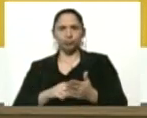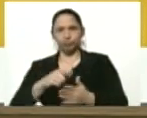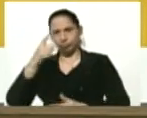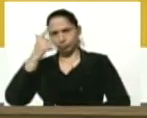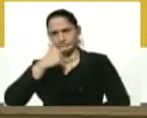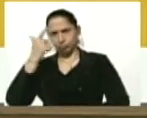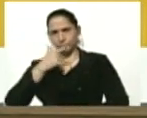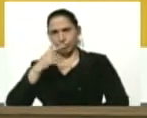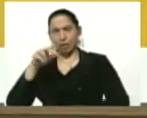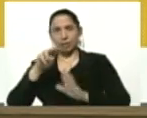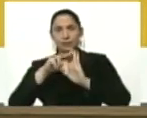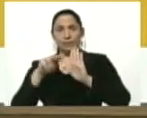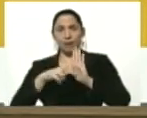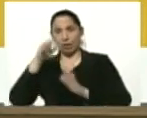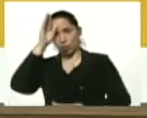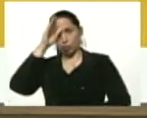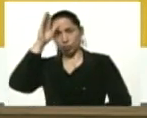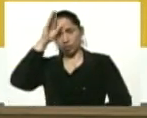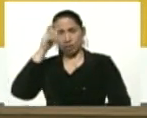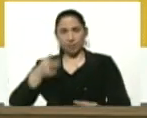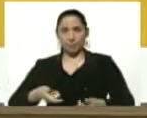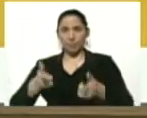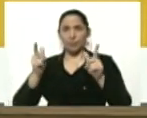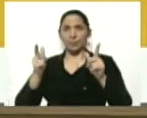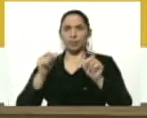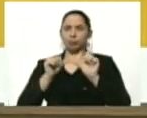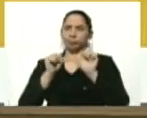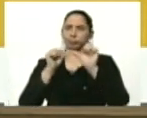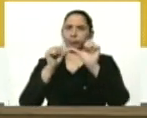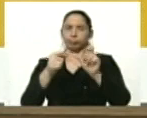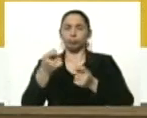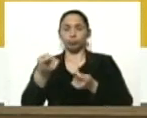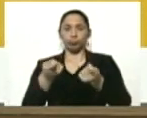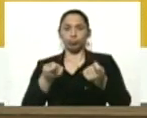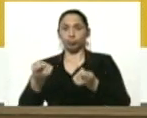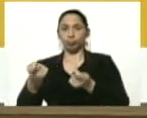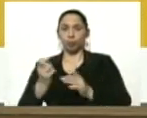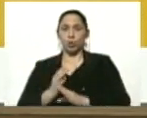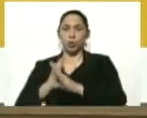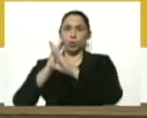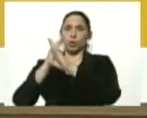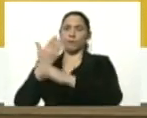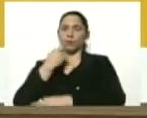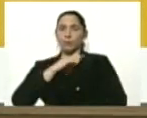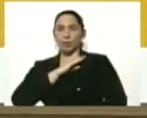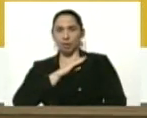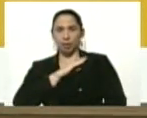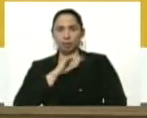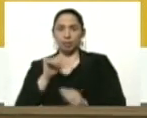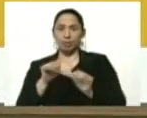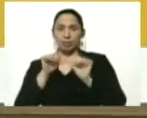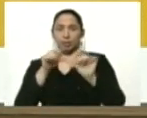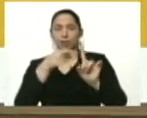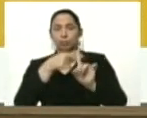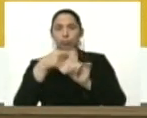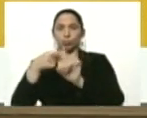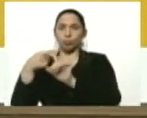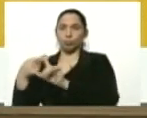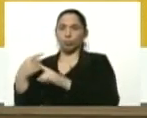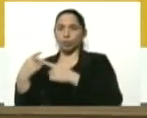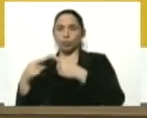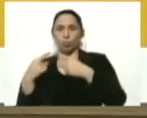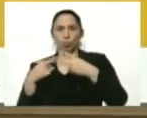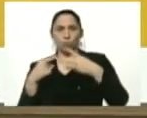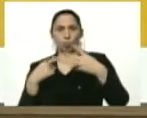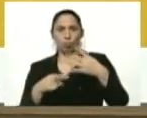que el nivel de conciencia permitirá mantener el control de la enfermedad y que se sigan sumando otros